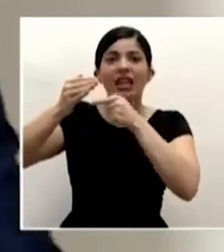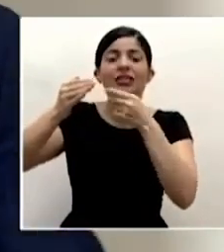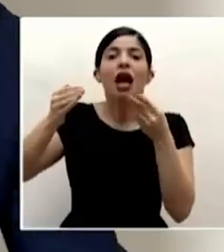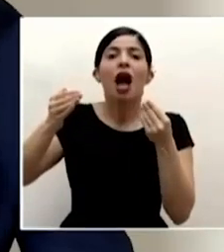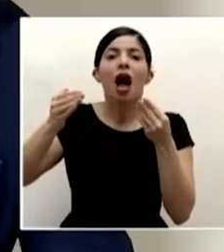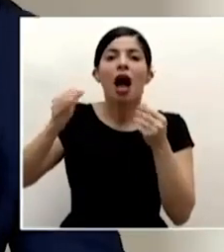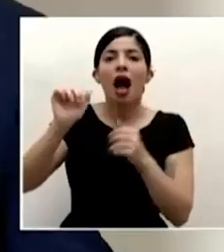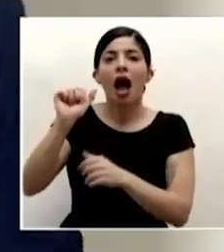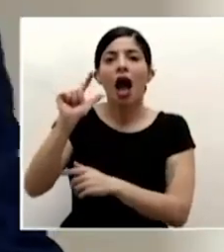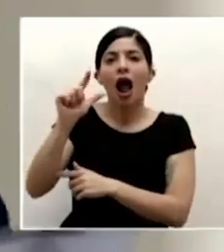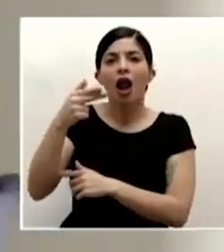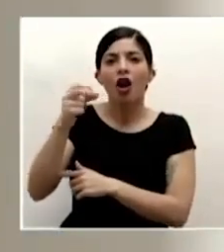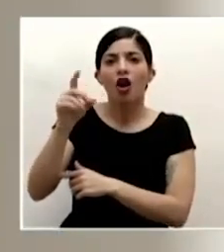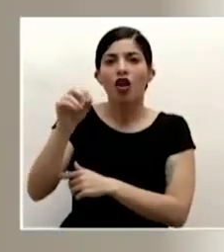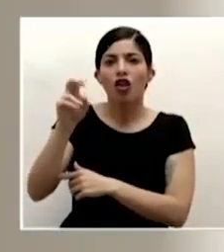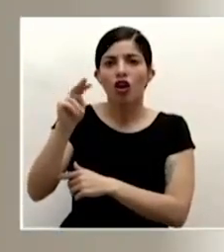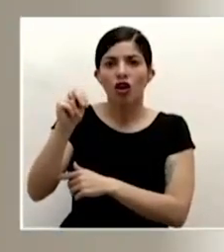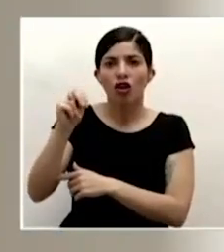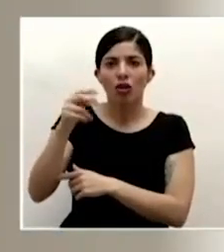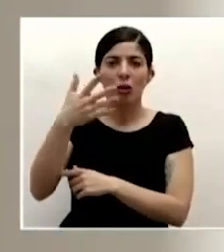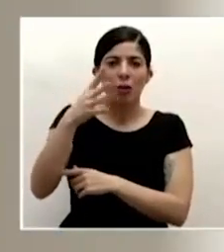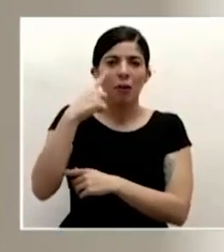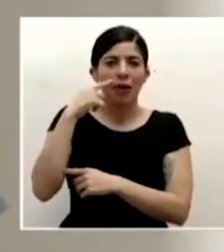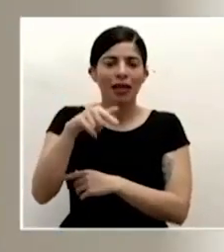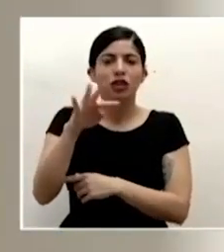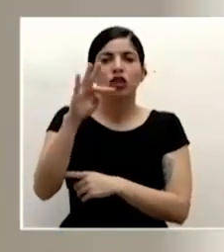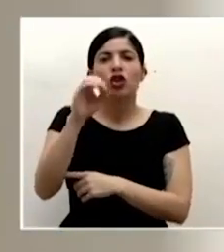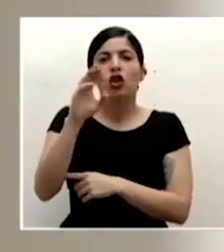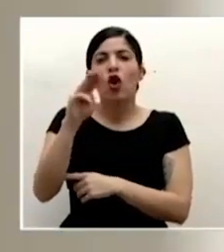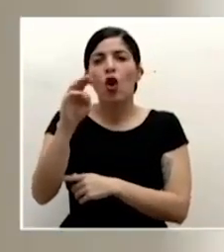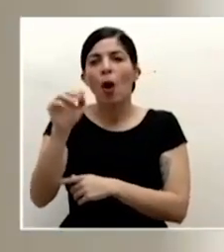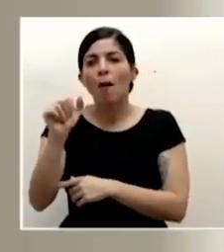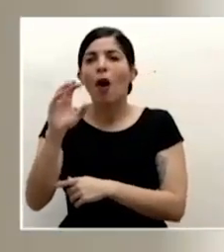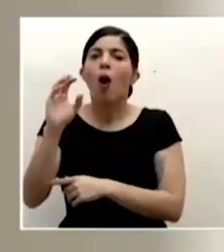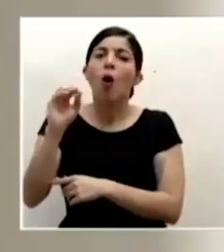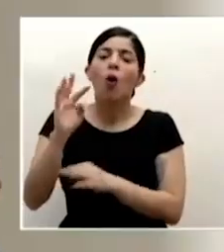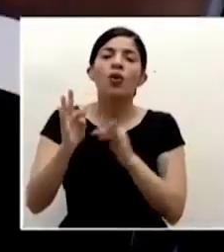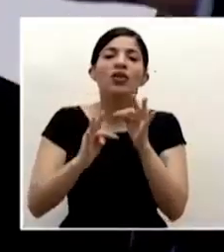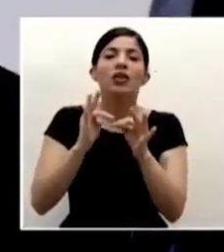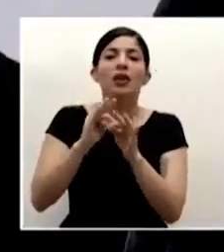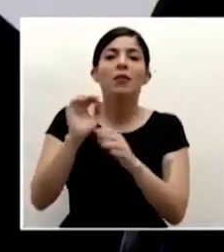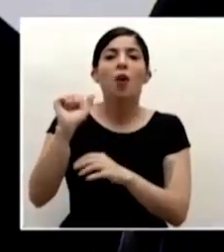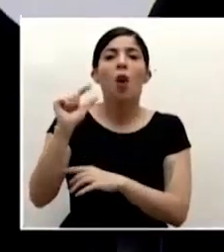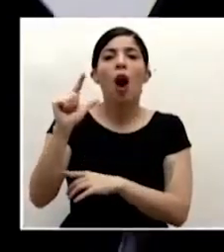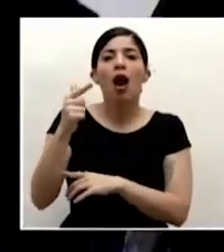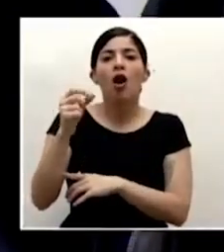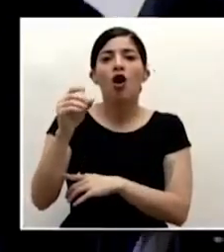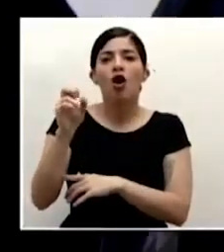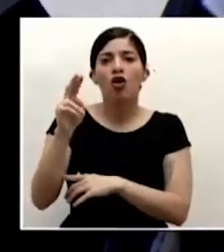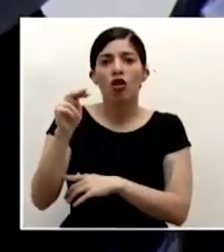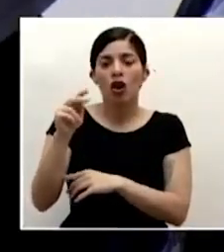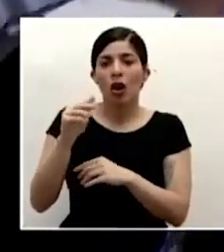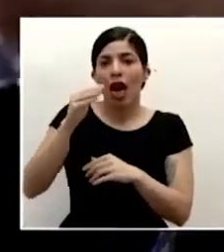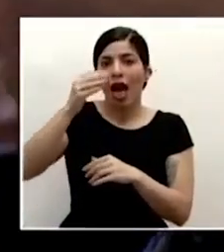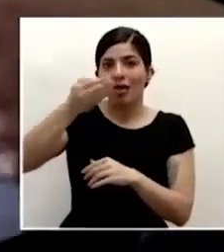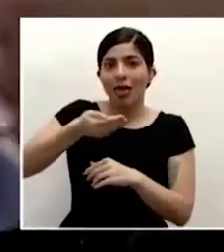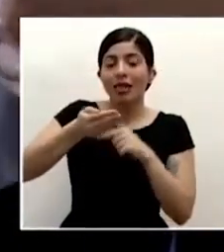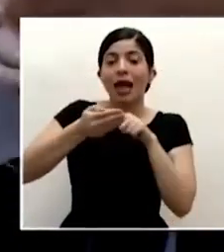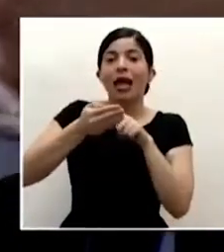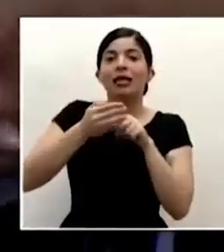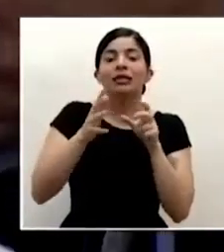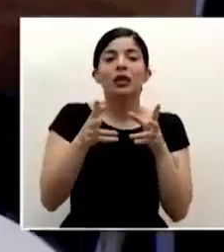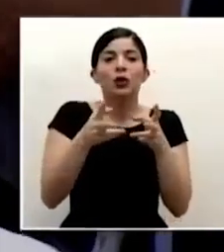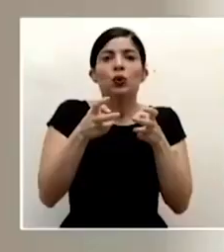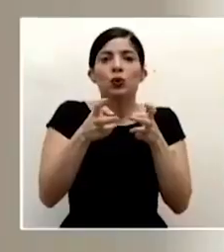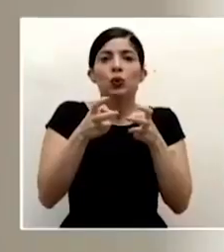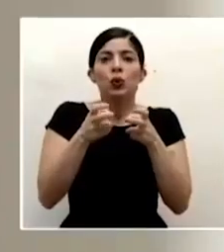tela parecida a esta verdad puede ser tocoma o algún tipo de algodón que esa lo que hace es justamente atrapar las gotitas